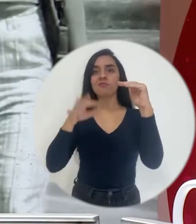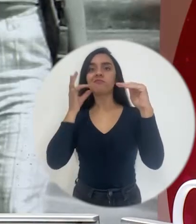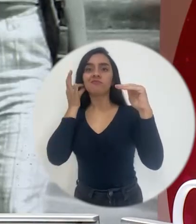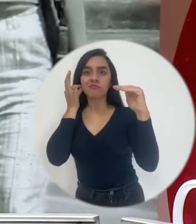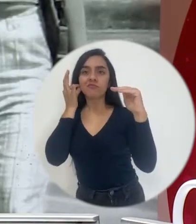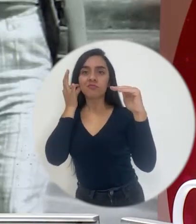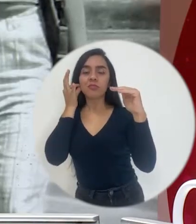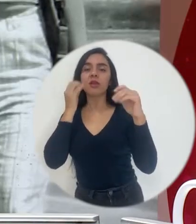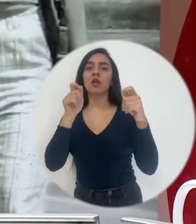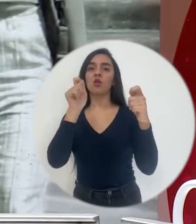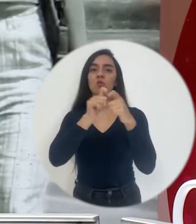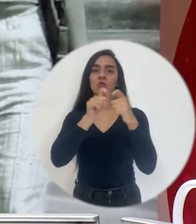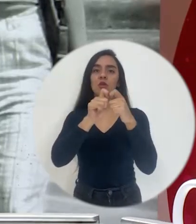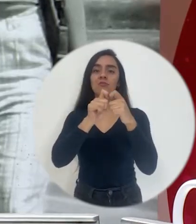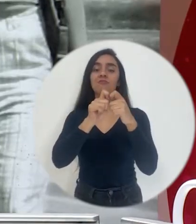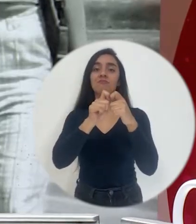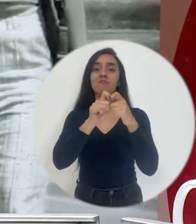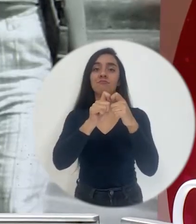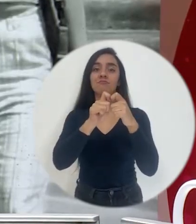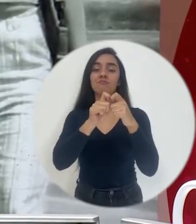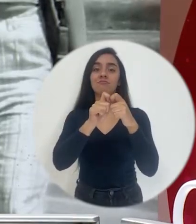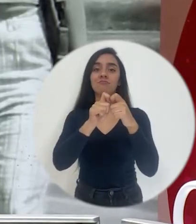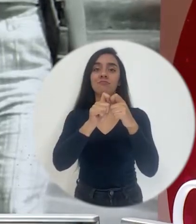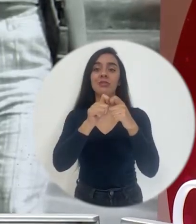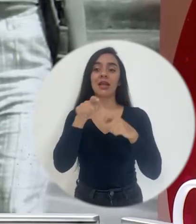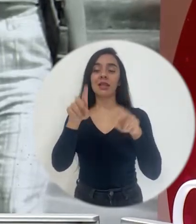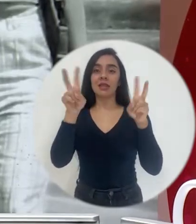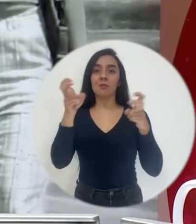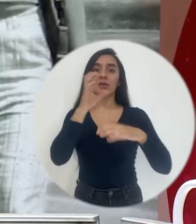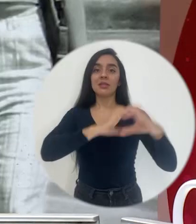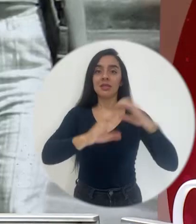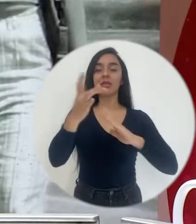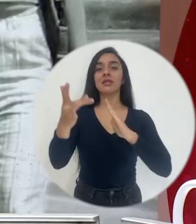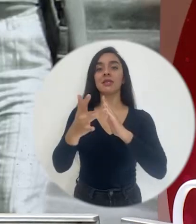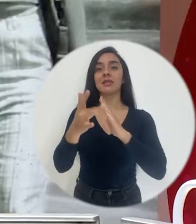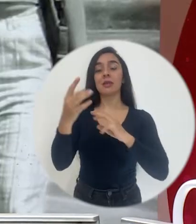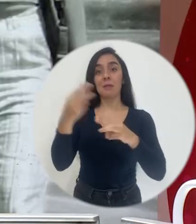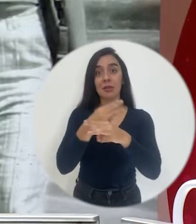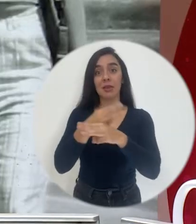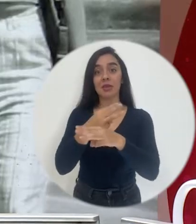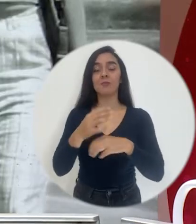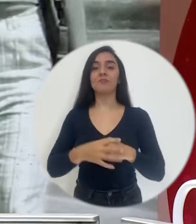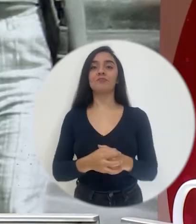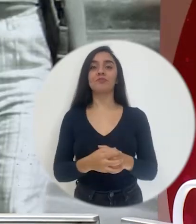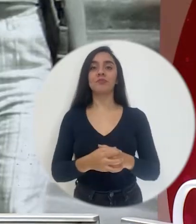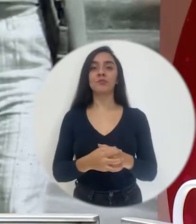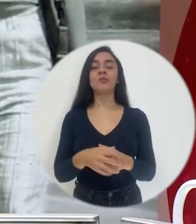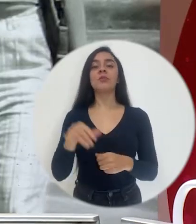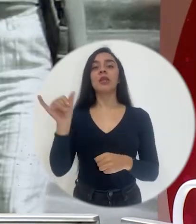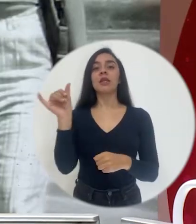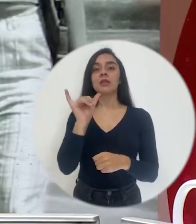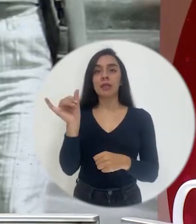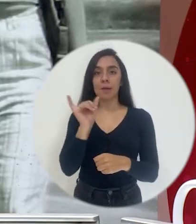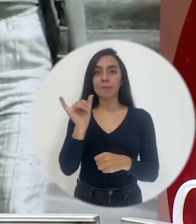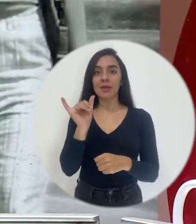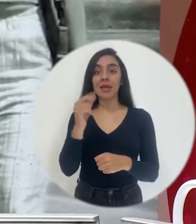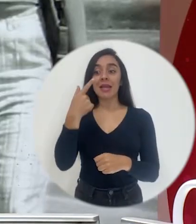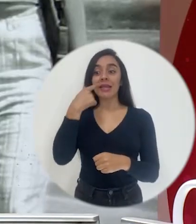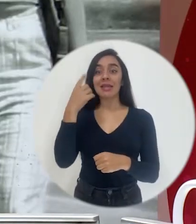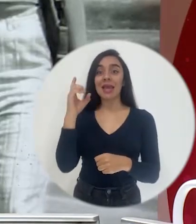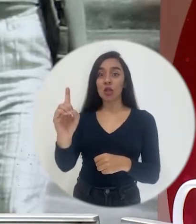género entre los puntajes entre hombres y mujeres en los temas de ciencias y matemática. Y además